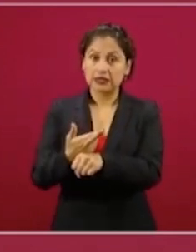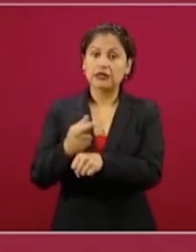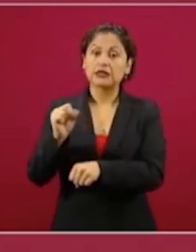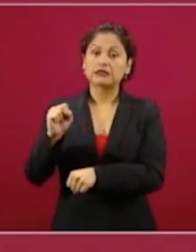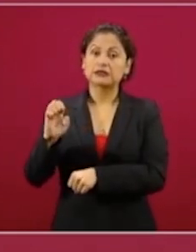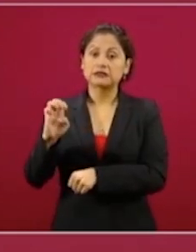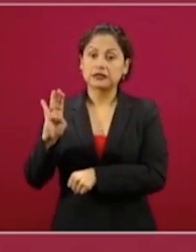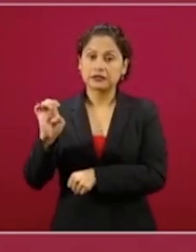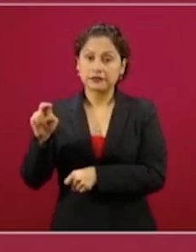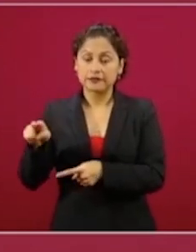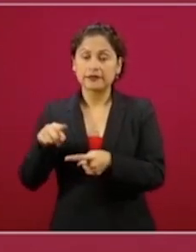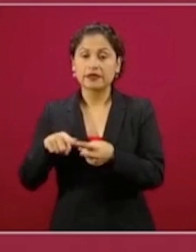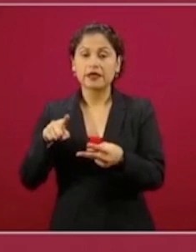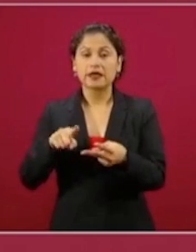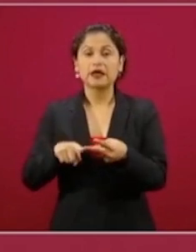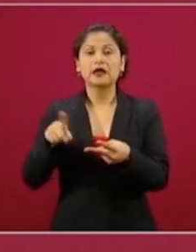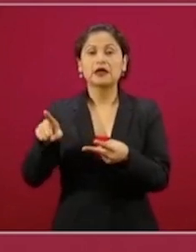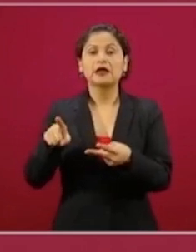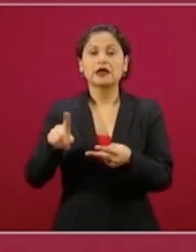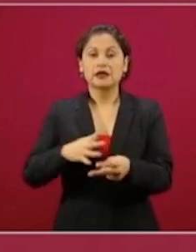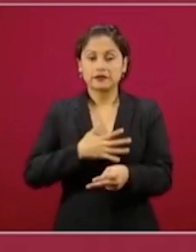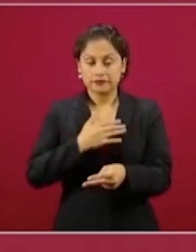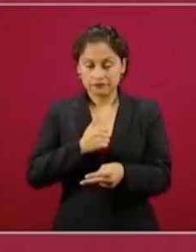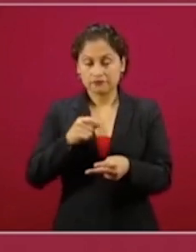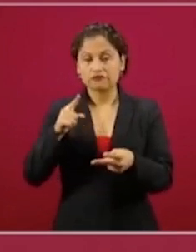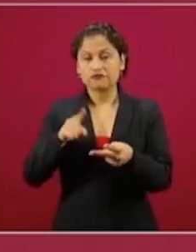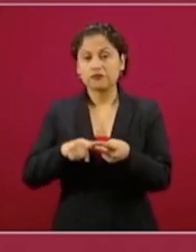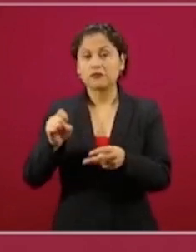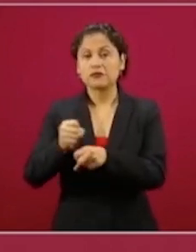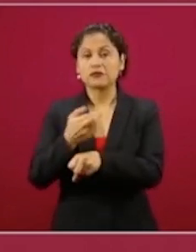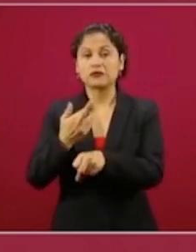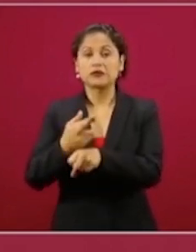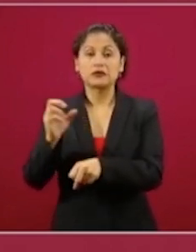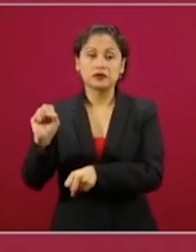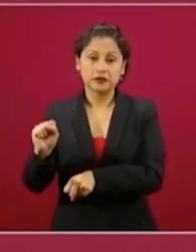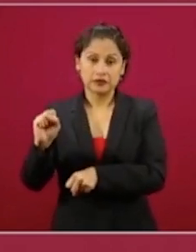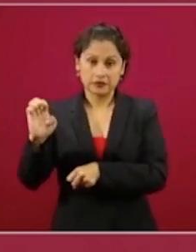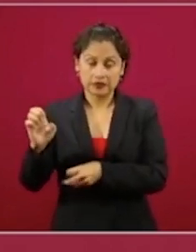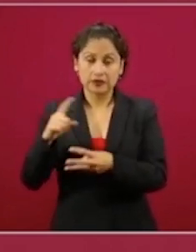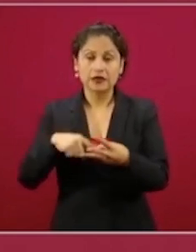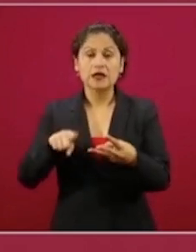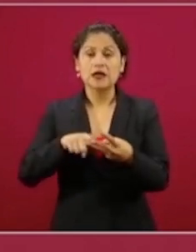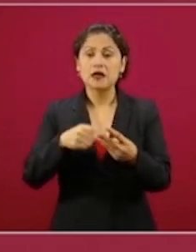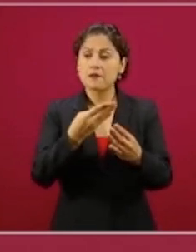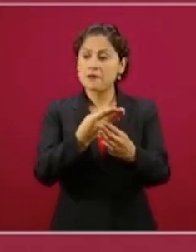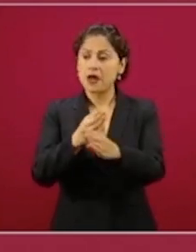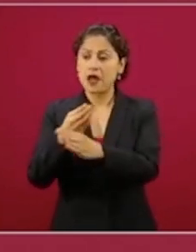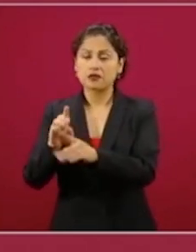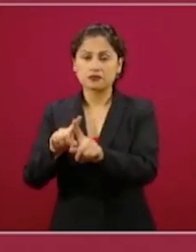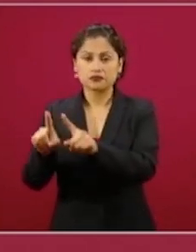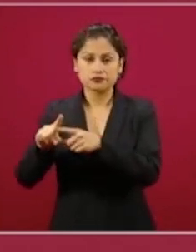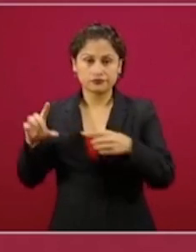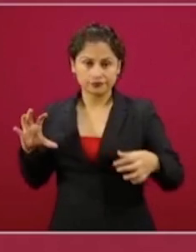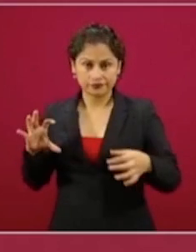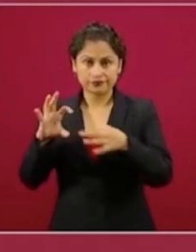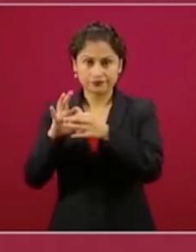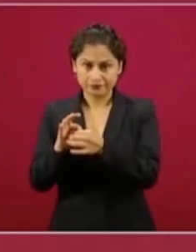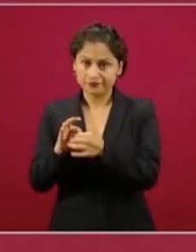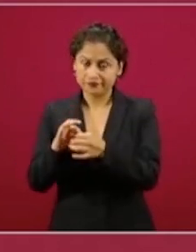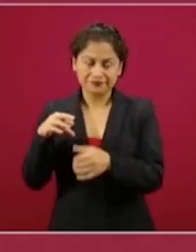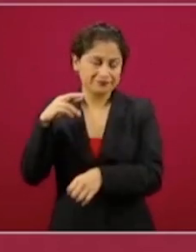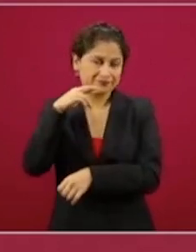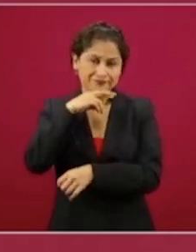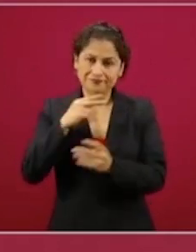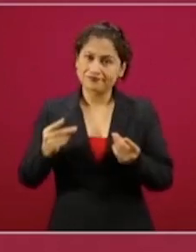la Secretaría de Economía, la Tesorería de la Federación, los bancos con los que trabajamos, para que en un par de semanas